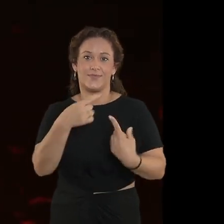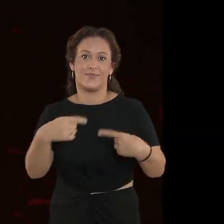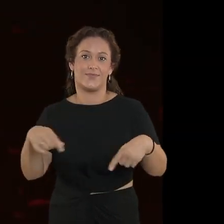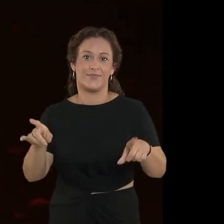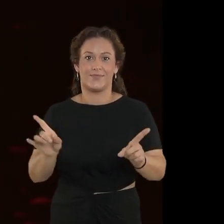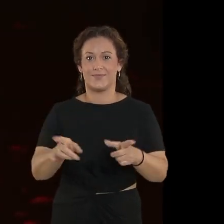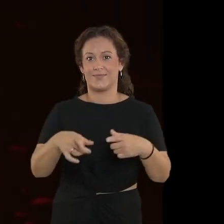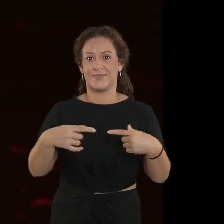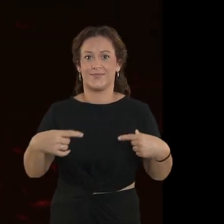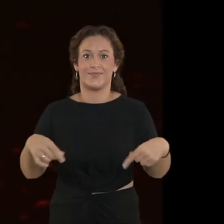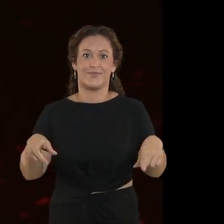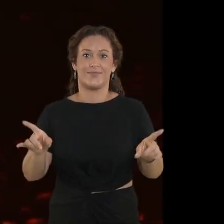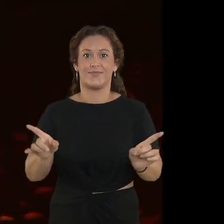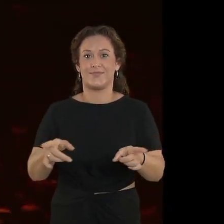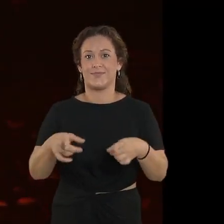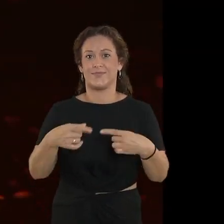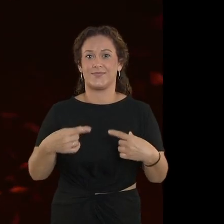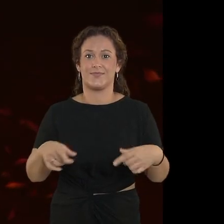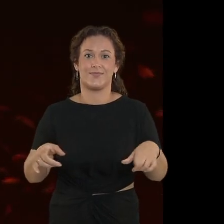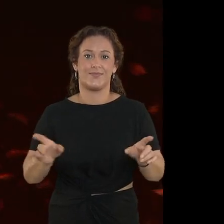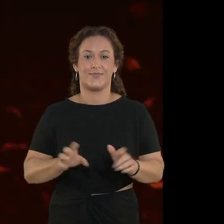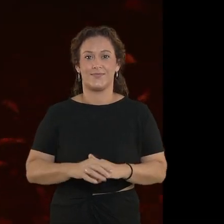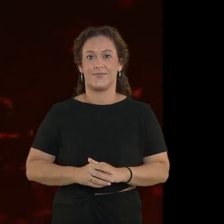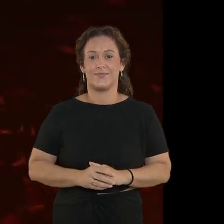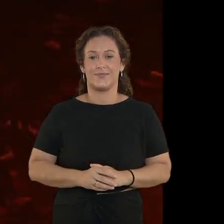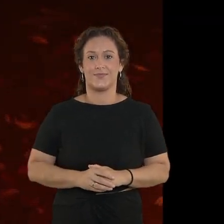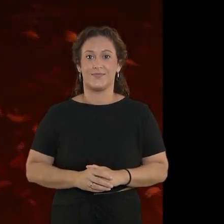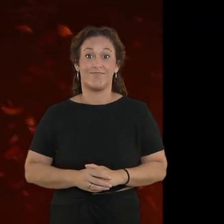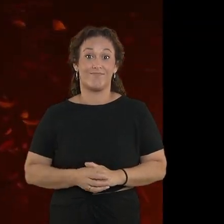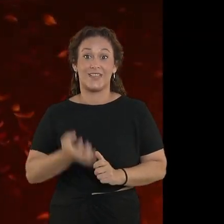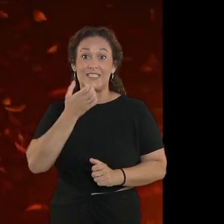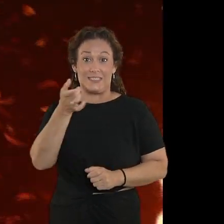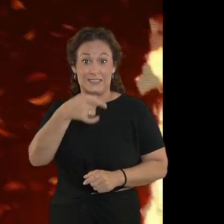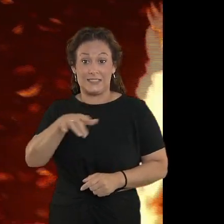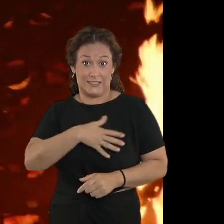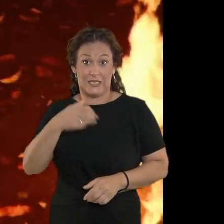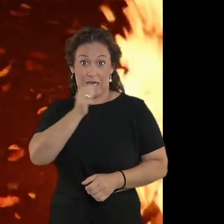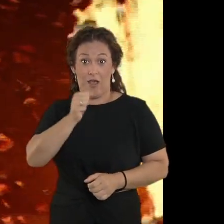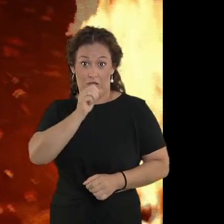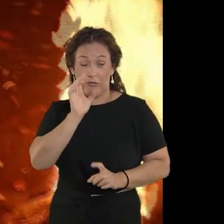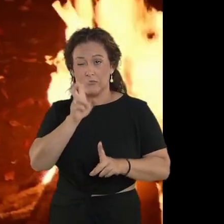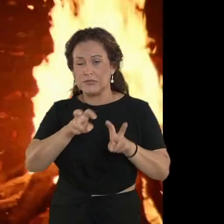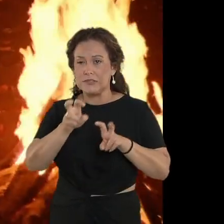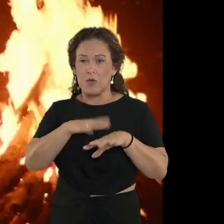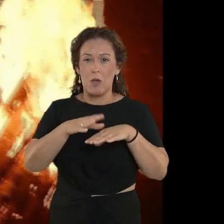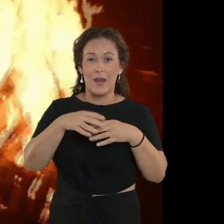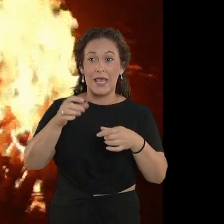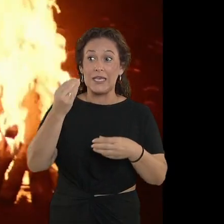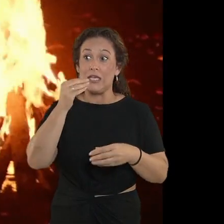canciones que